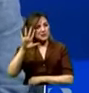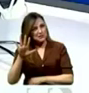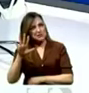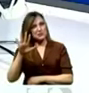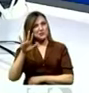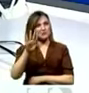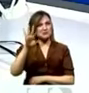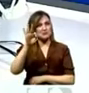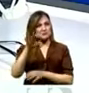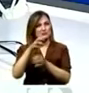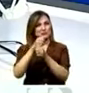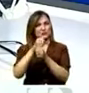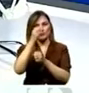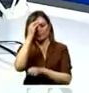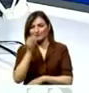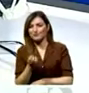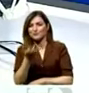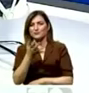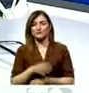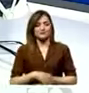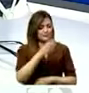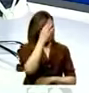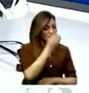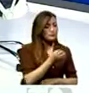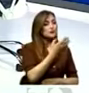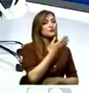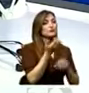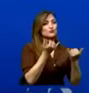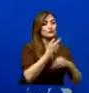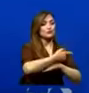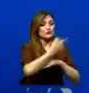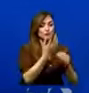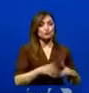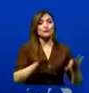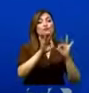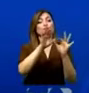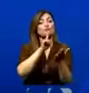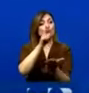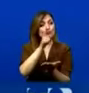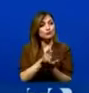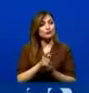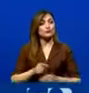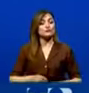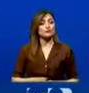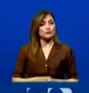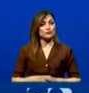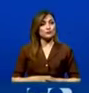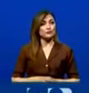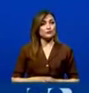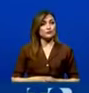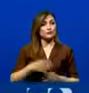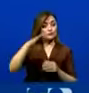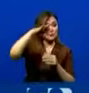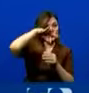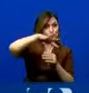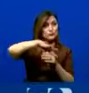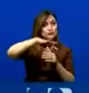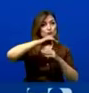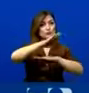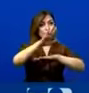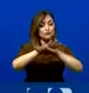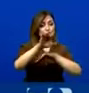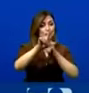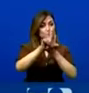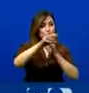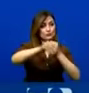día. No, buenos días. Sí, efectivamente hoy día es un día muy importante. Las votaciones respecto de la ley de